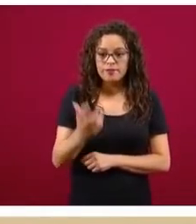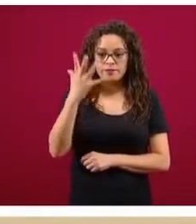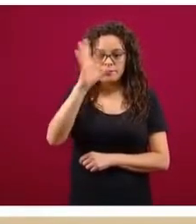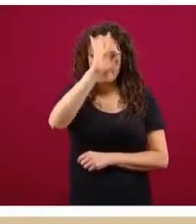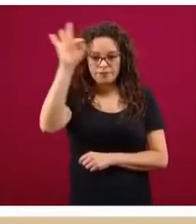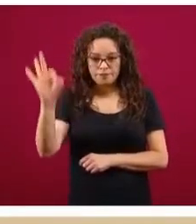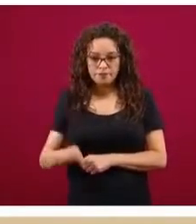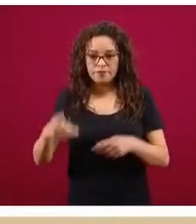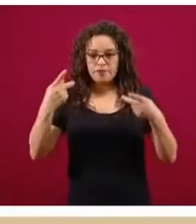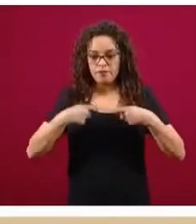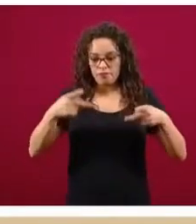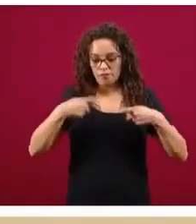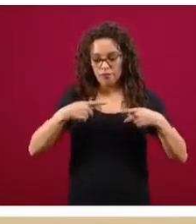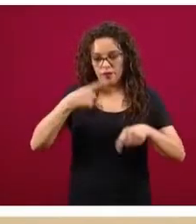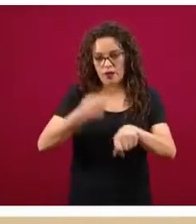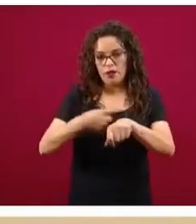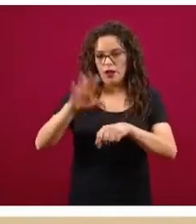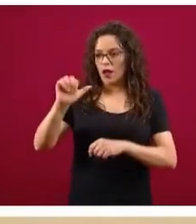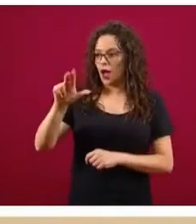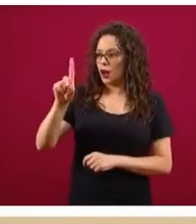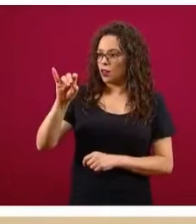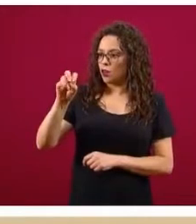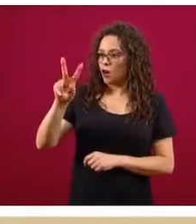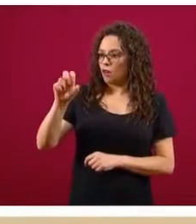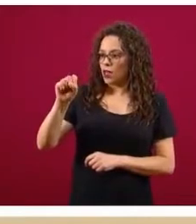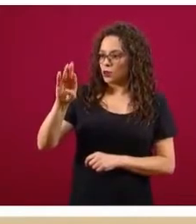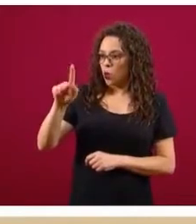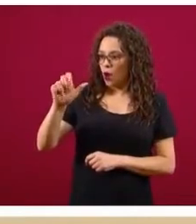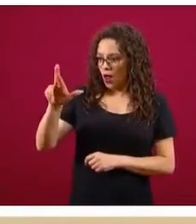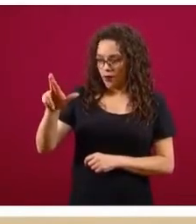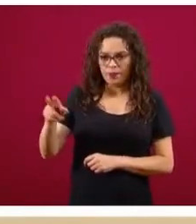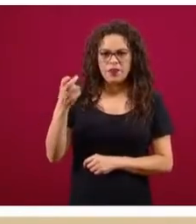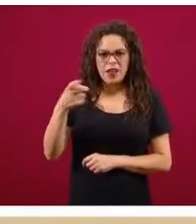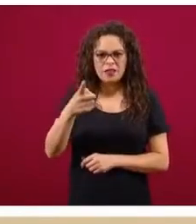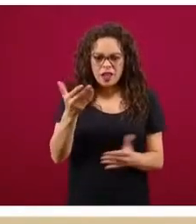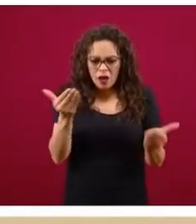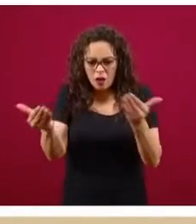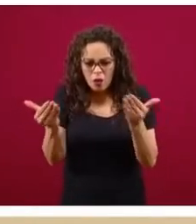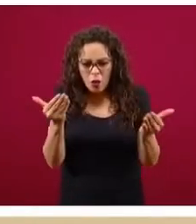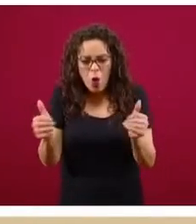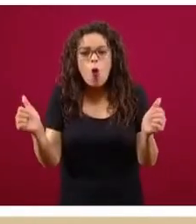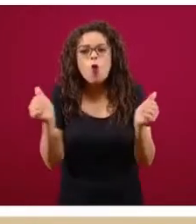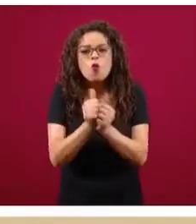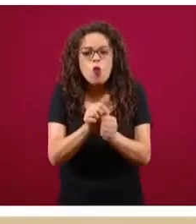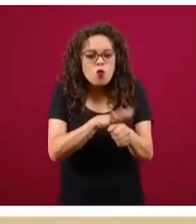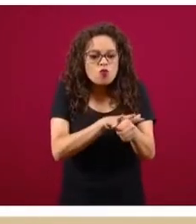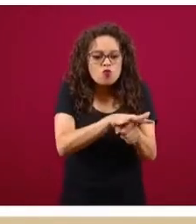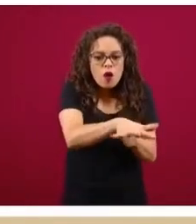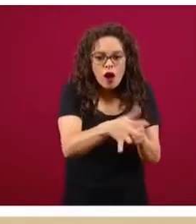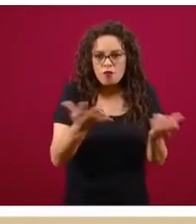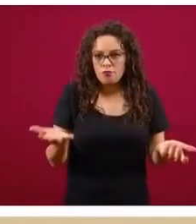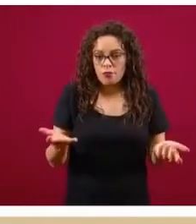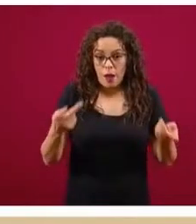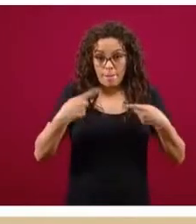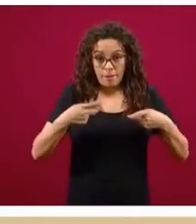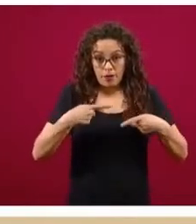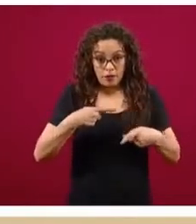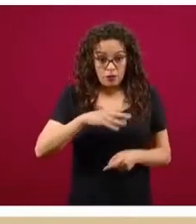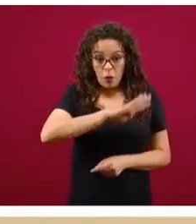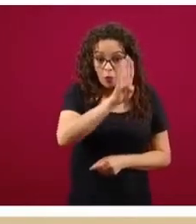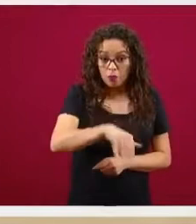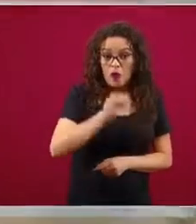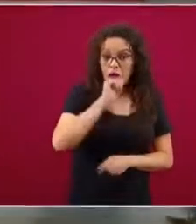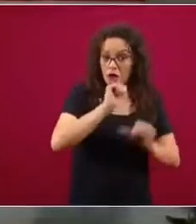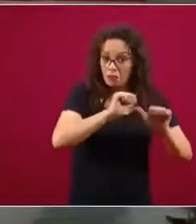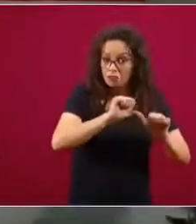sabemos cómo se compara, contra qué se compara. Es la misma frecuencia que tiene la gente que no falleció, son la misma gente que no tenía